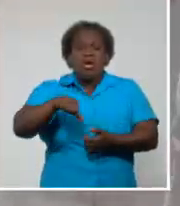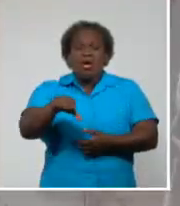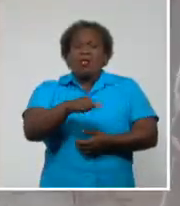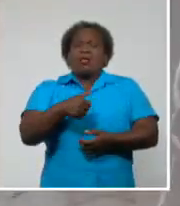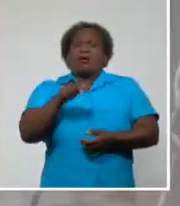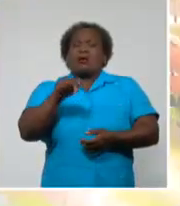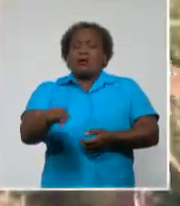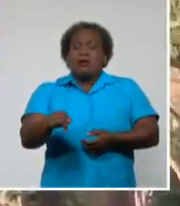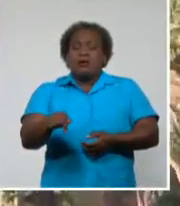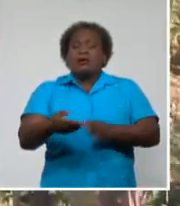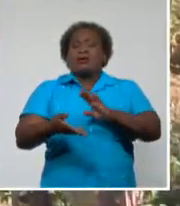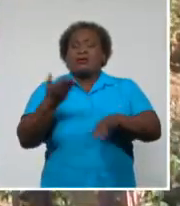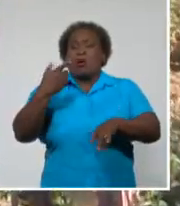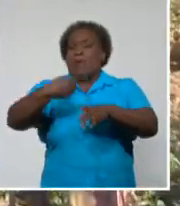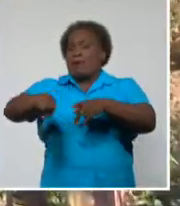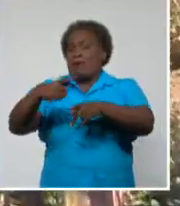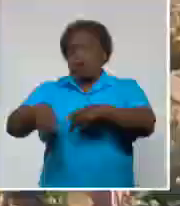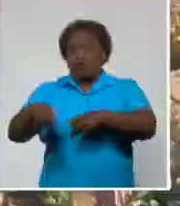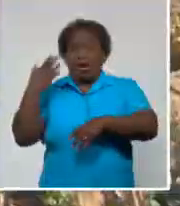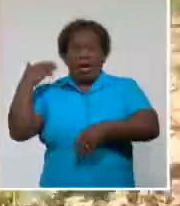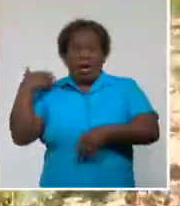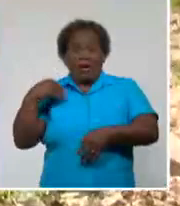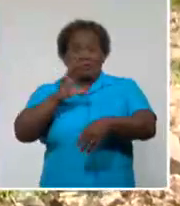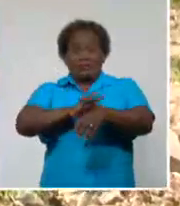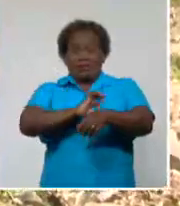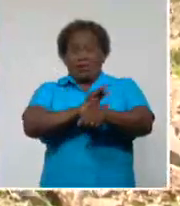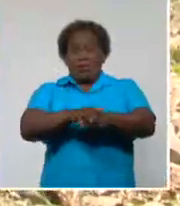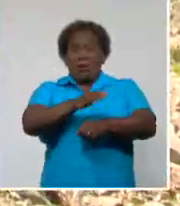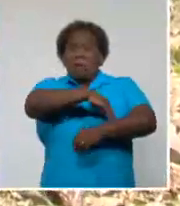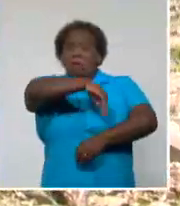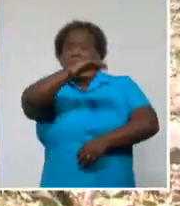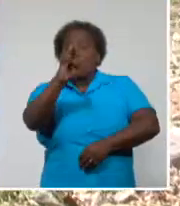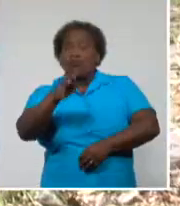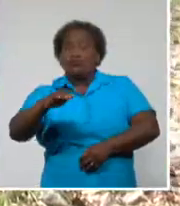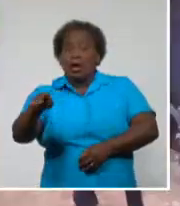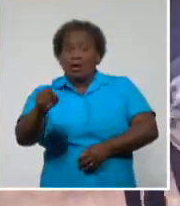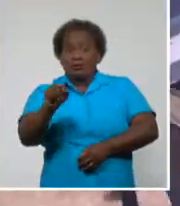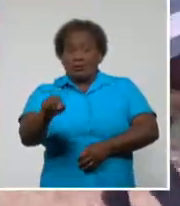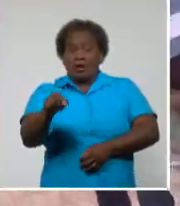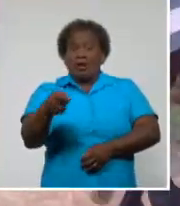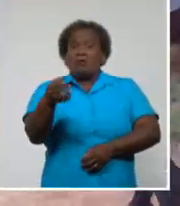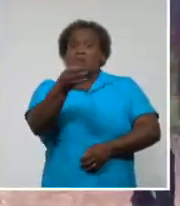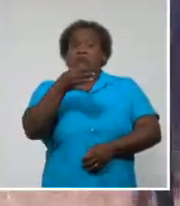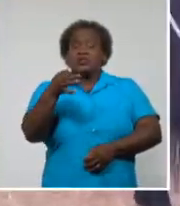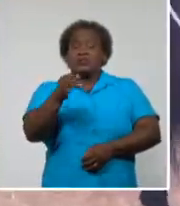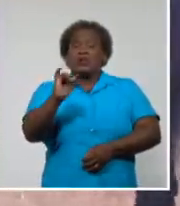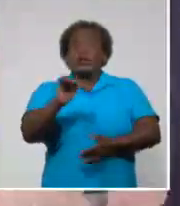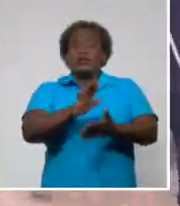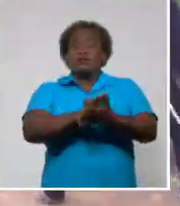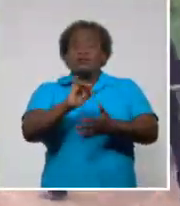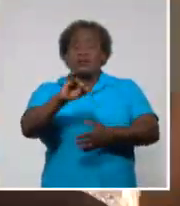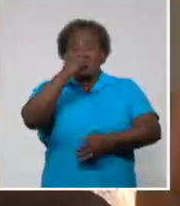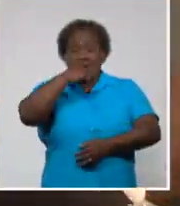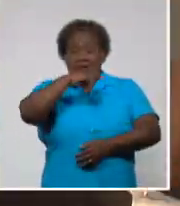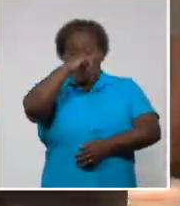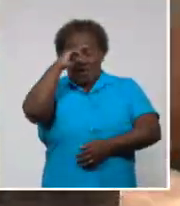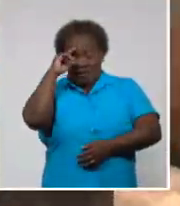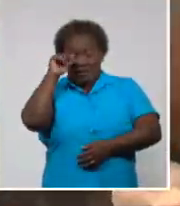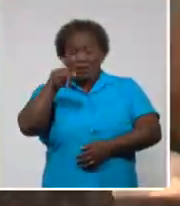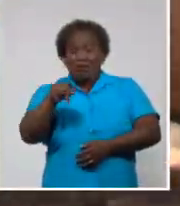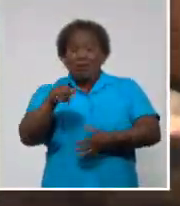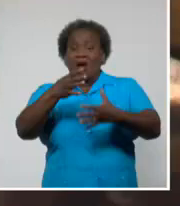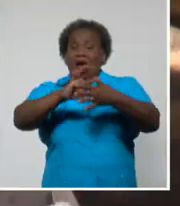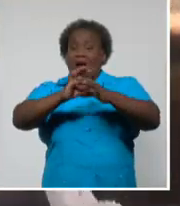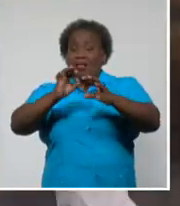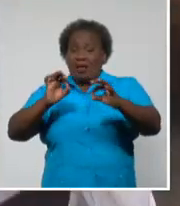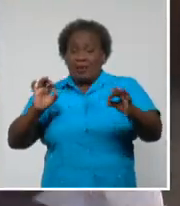acuicultura popular. De ahí que en las montañas intrincadas de Los Calderos, Municipio y Mías, el encadenamiento productivo de venido, vinculación,